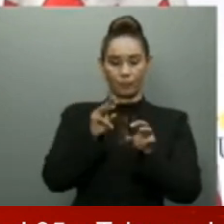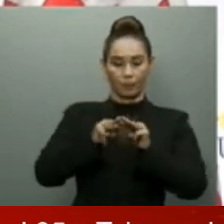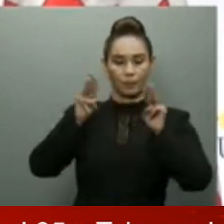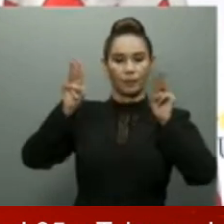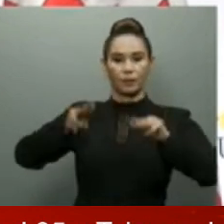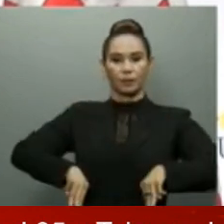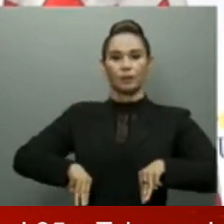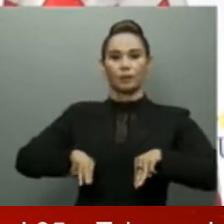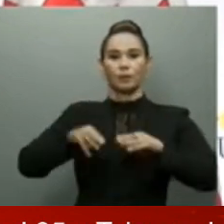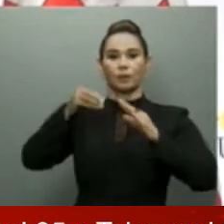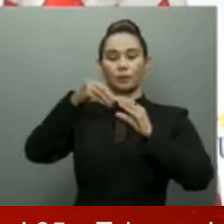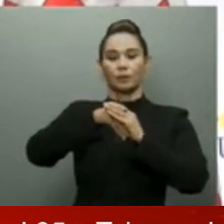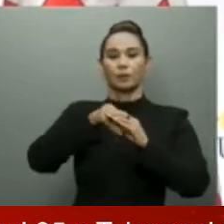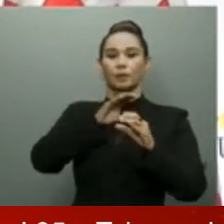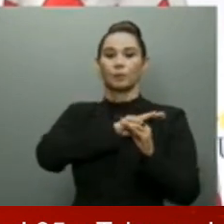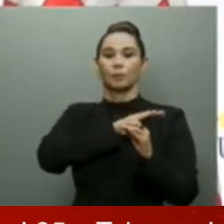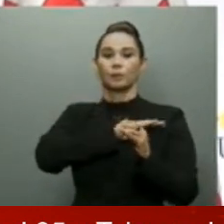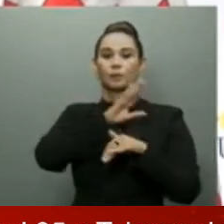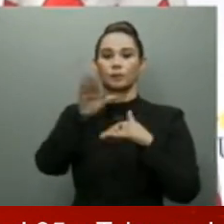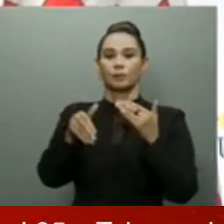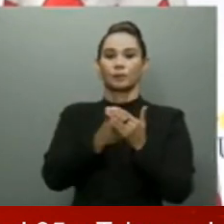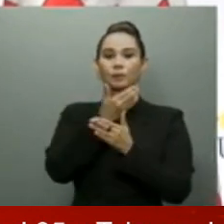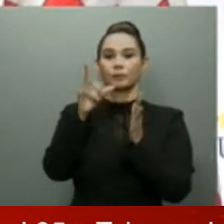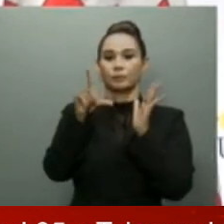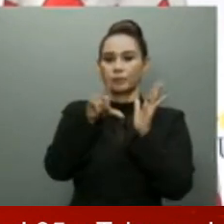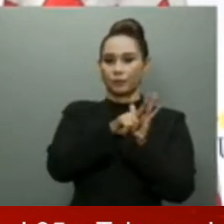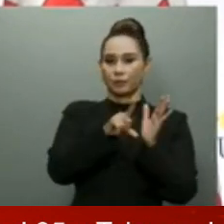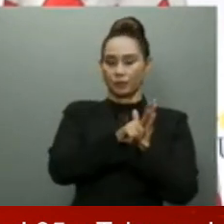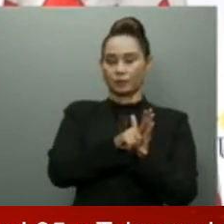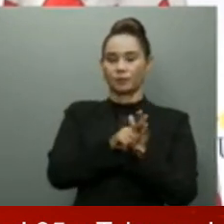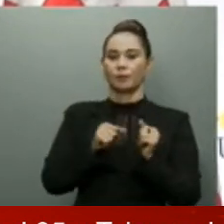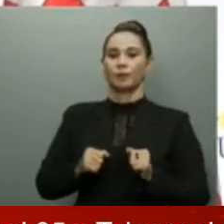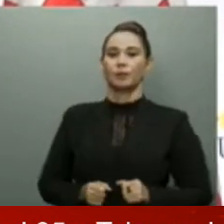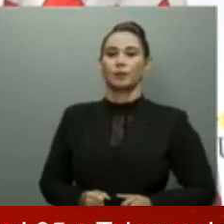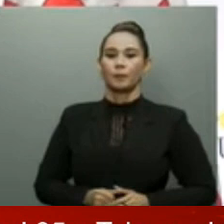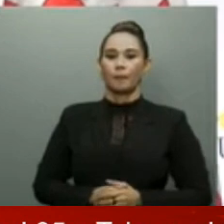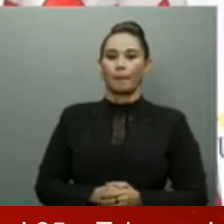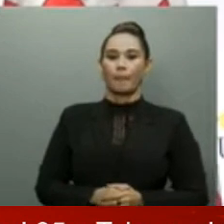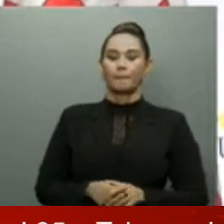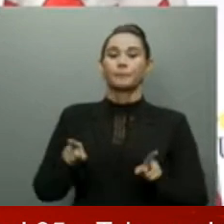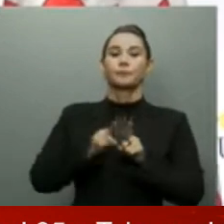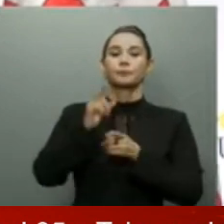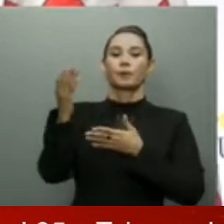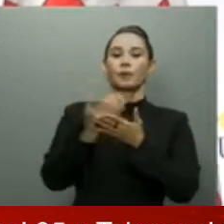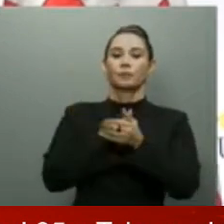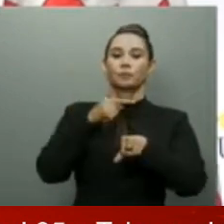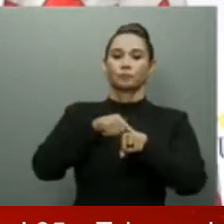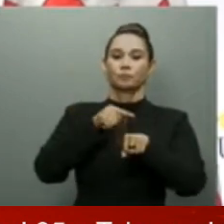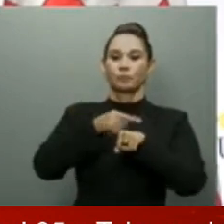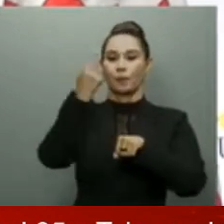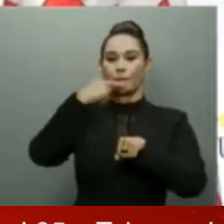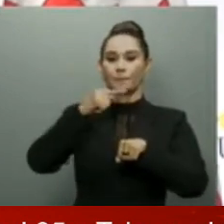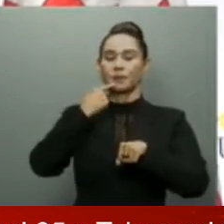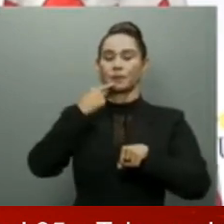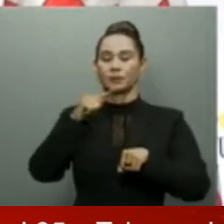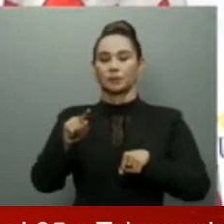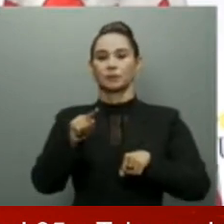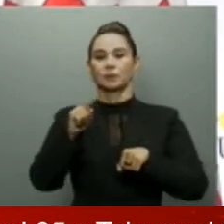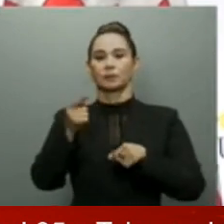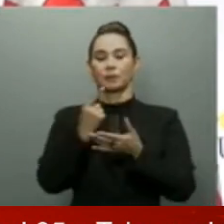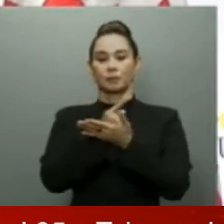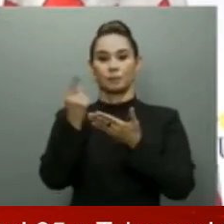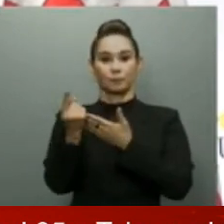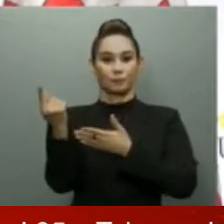con una nueva ley del Ministerio de Interior y Policía. Aprovecho la ocasión para anunciar que el próximo lunes